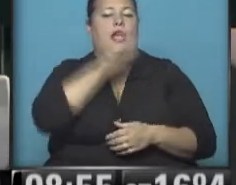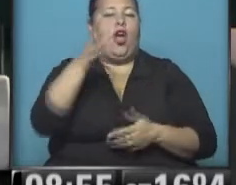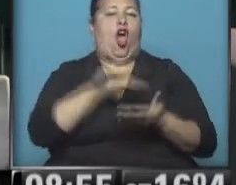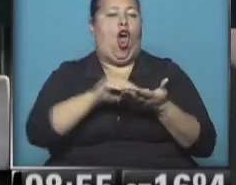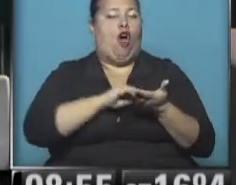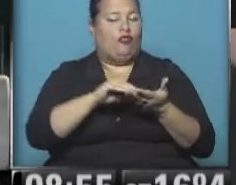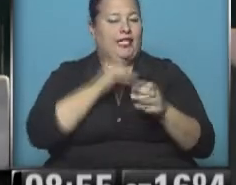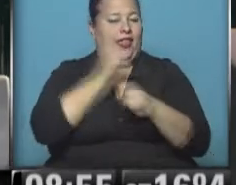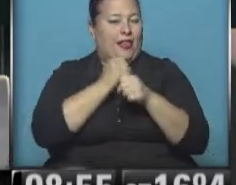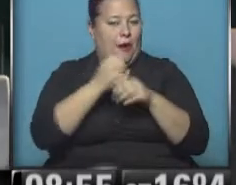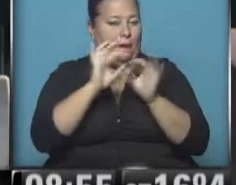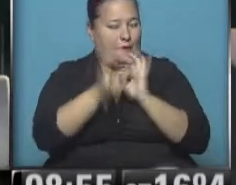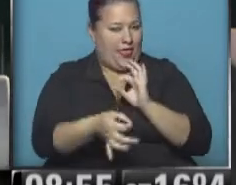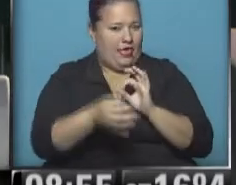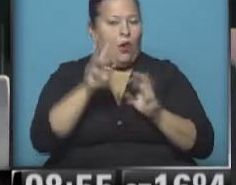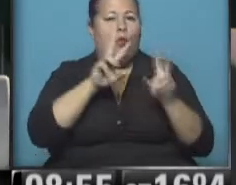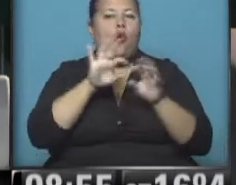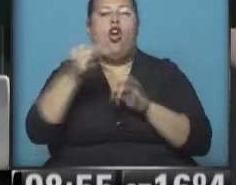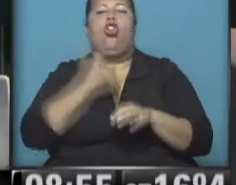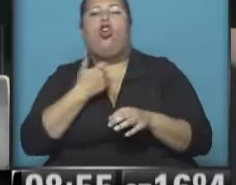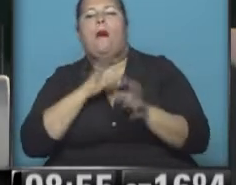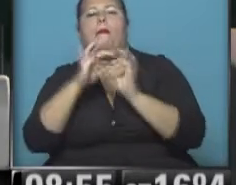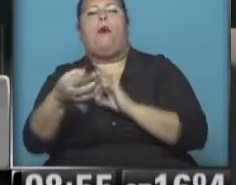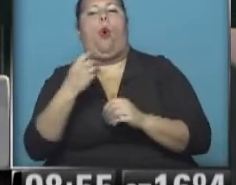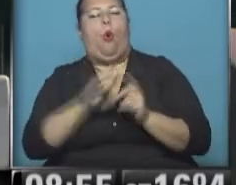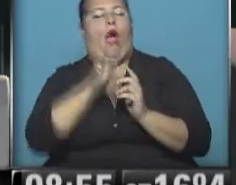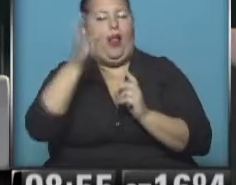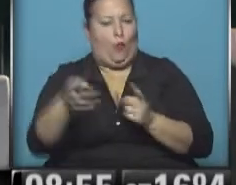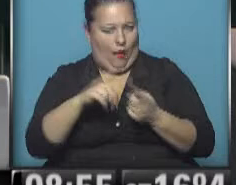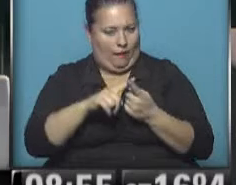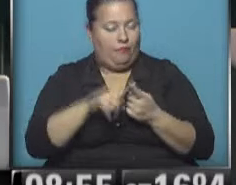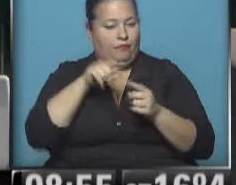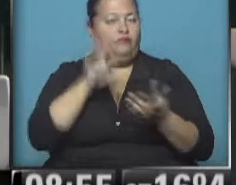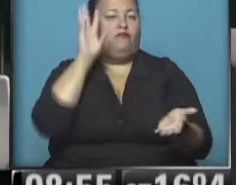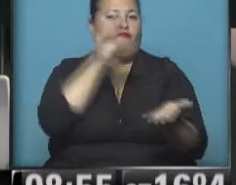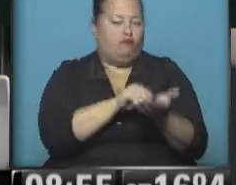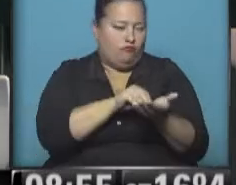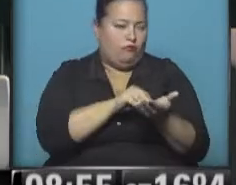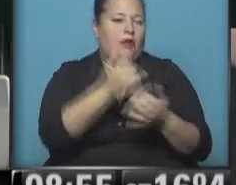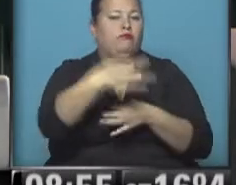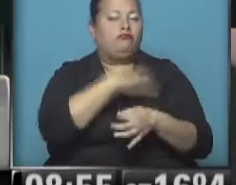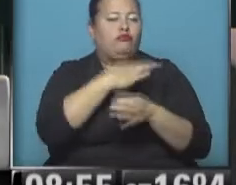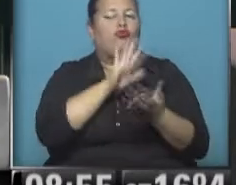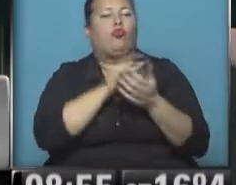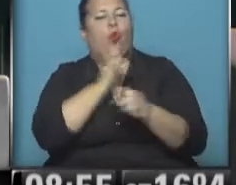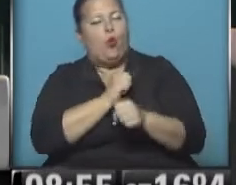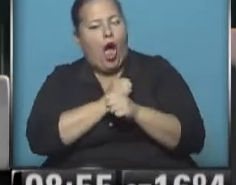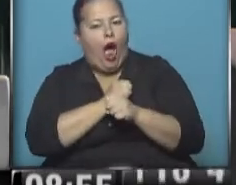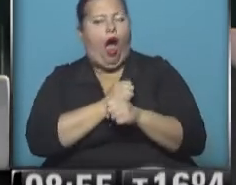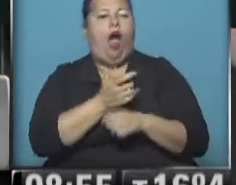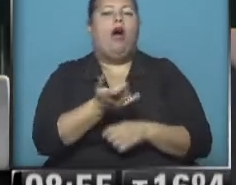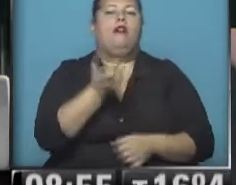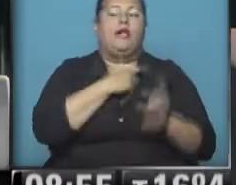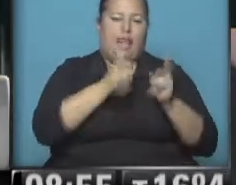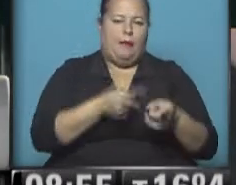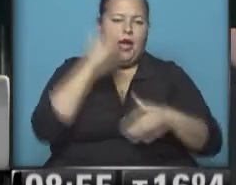las oficinas de empleo más cercanas, te puede geolocalizar para decirte cuáles son las más cercanas, y allí te pueden dar orientación laboral, te van a dar también